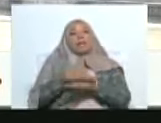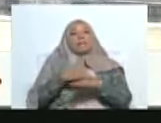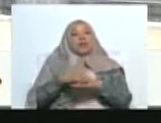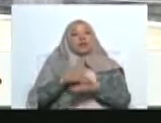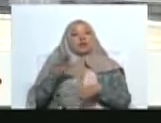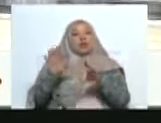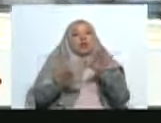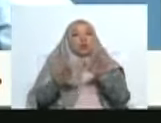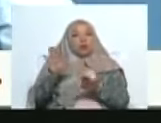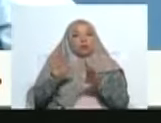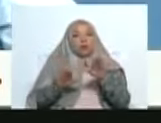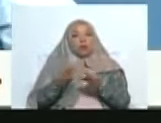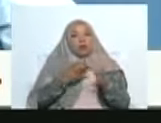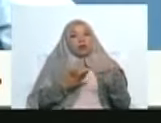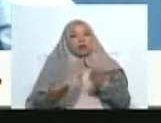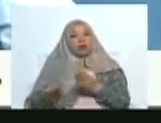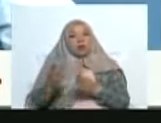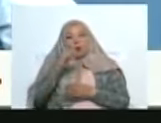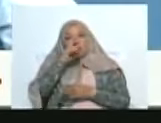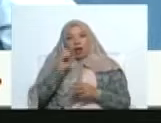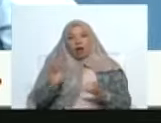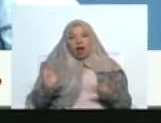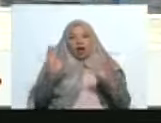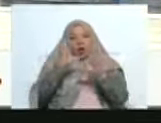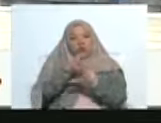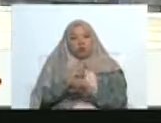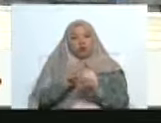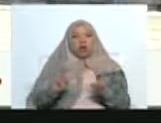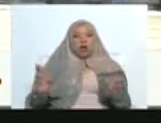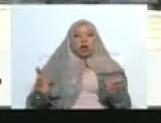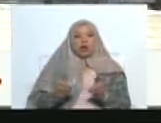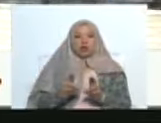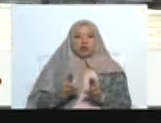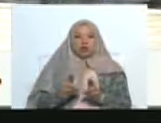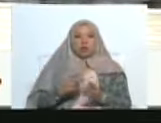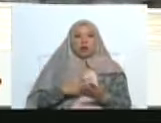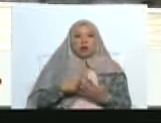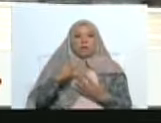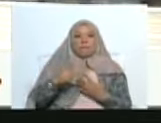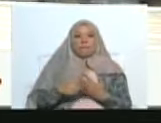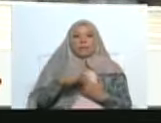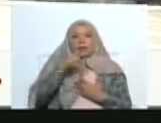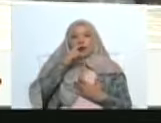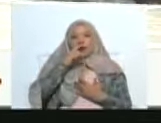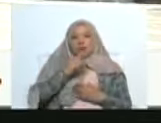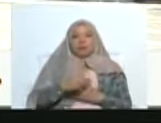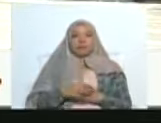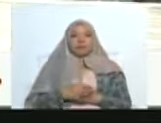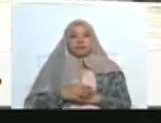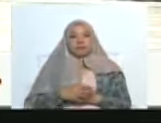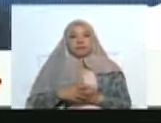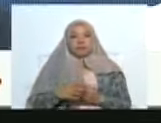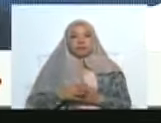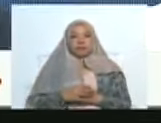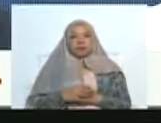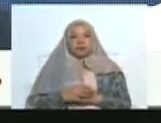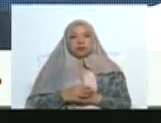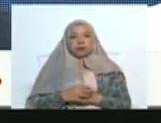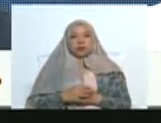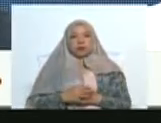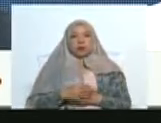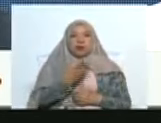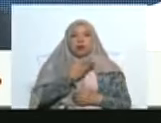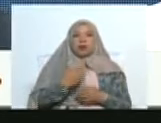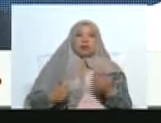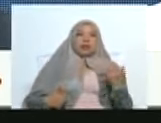Padrón. Bienvenidas y bienvenidos esta noche a este resumen de Con Maduro Más, muchas cosas que contarles, pero vamos a iniciar antes con lo que ha sido parte del contenido que el